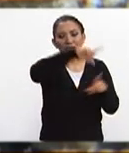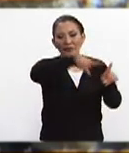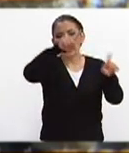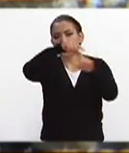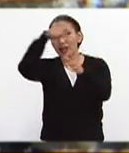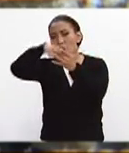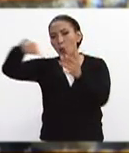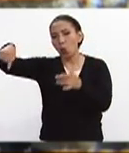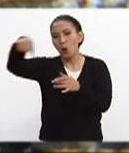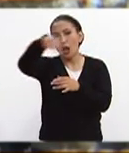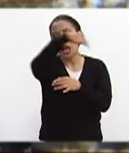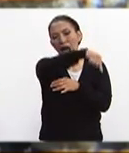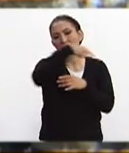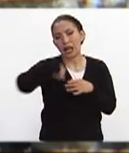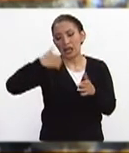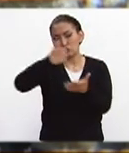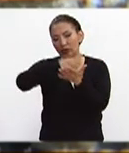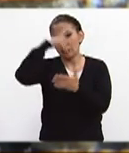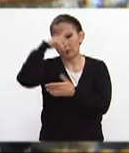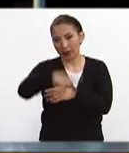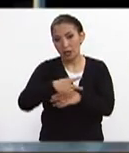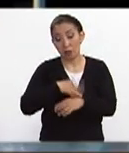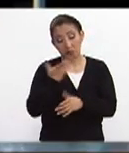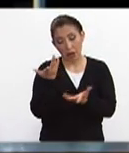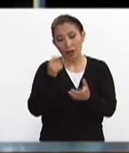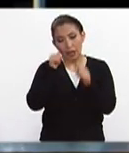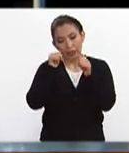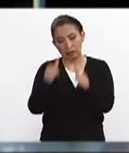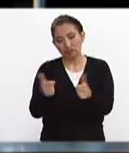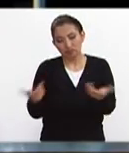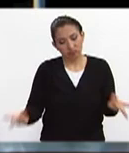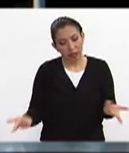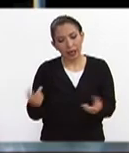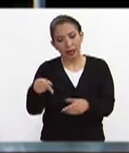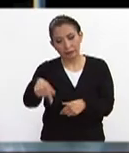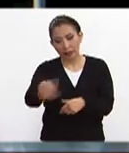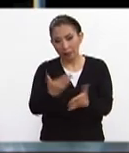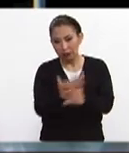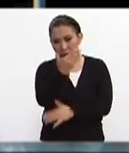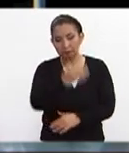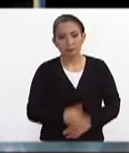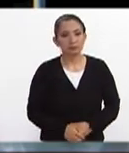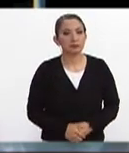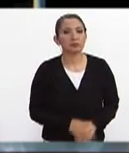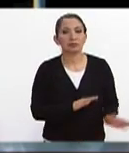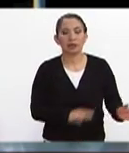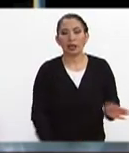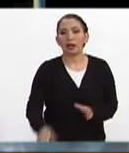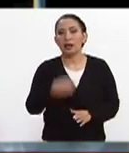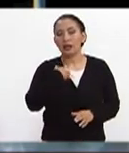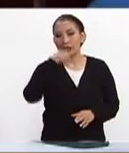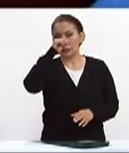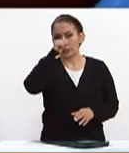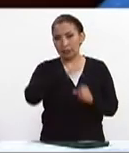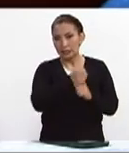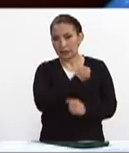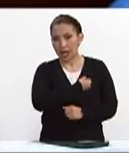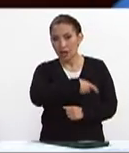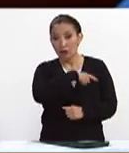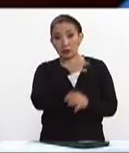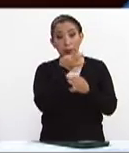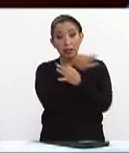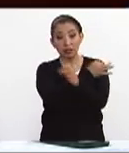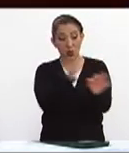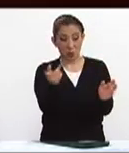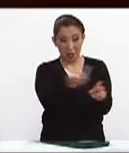varios sitios alrededor de la Ciudad de México por lo que estaremos pendientes en esta mañana y la Secretaría de Salud informó que